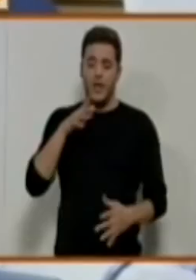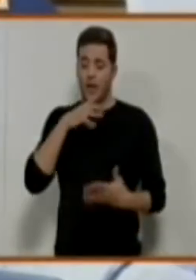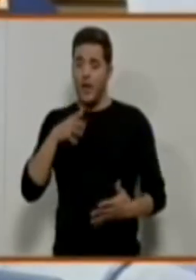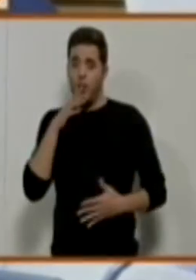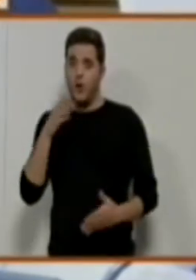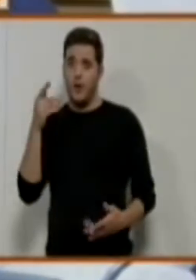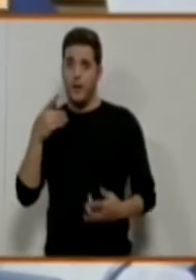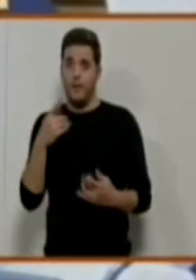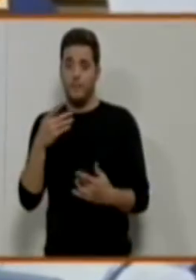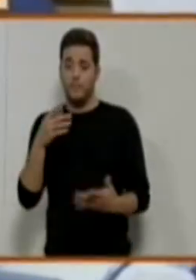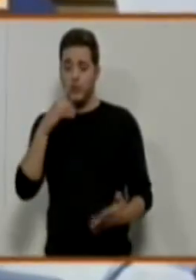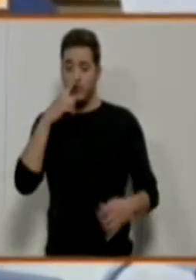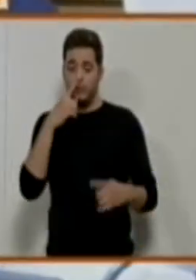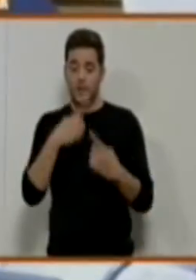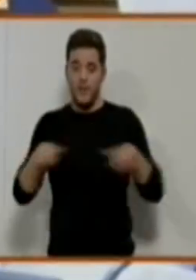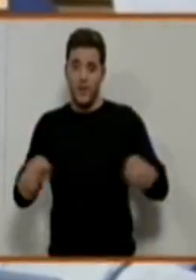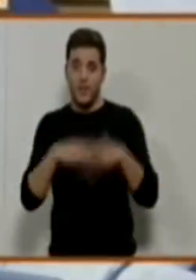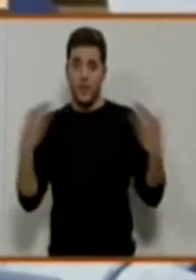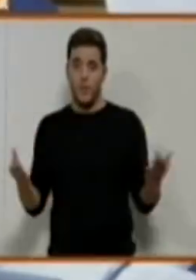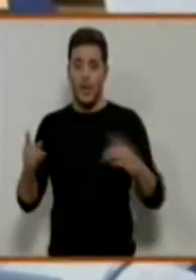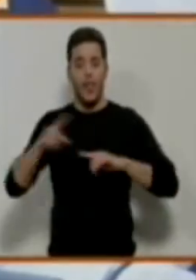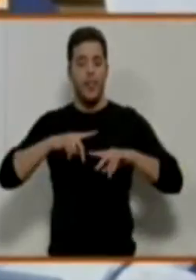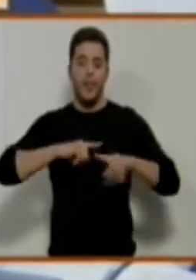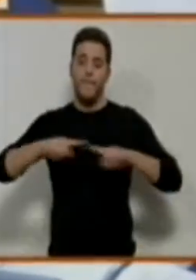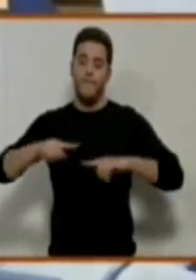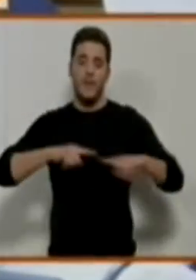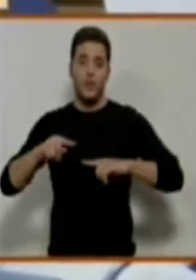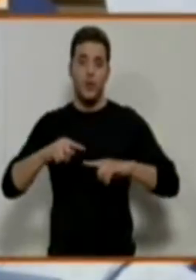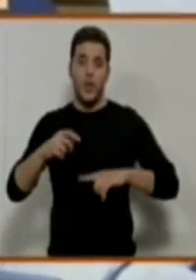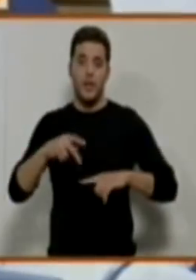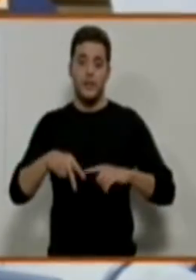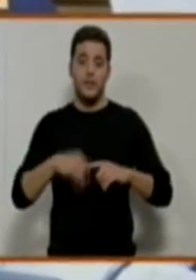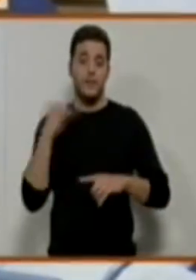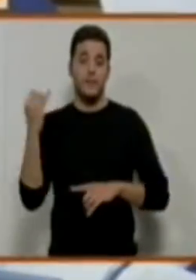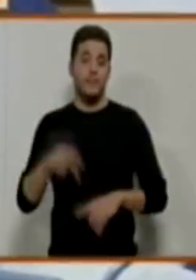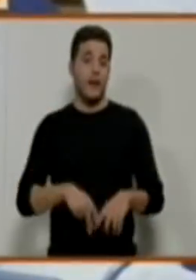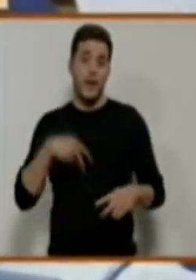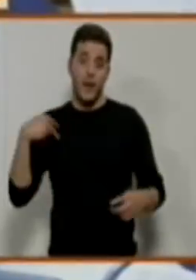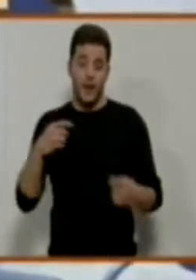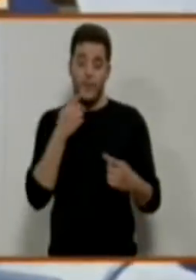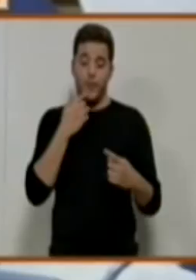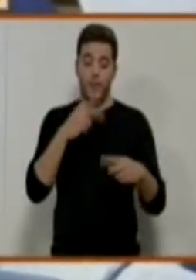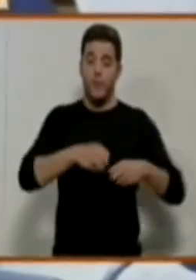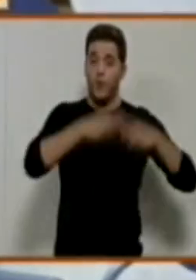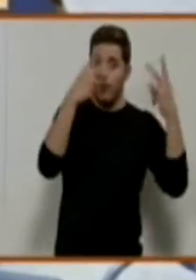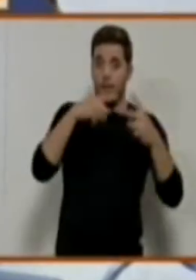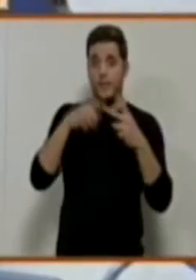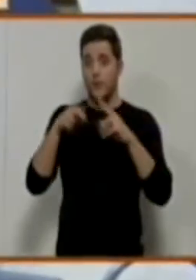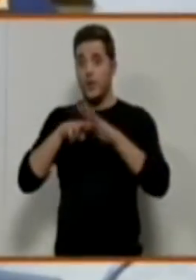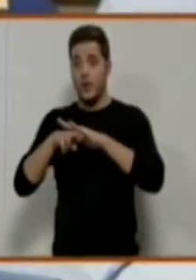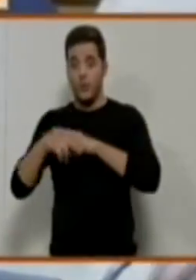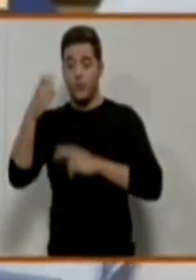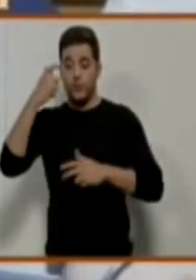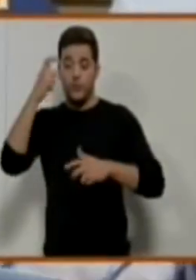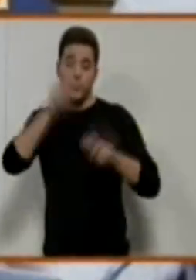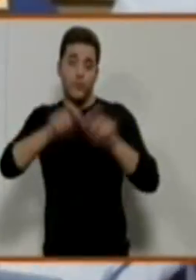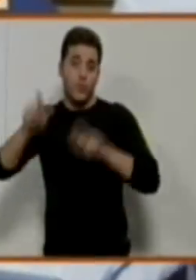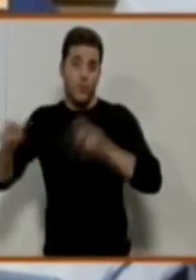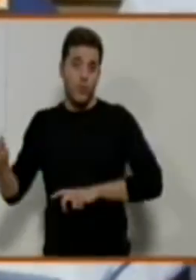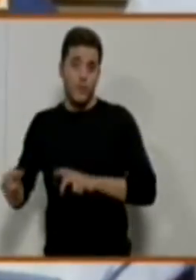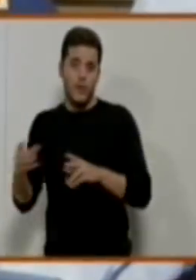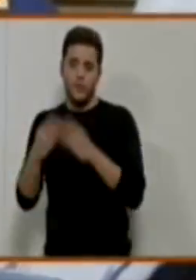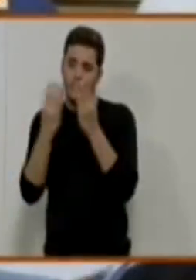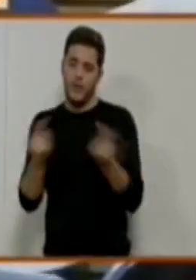órganos directivos que eran los directores generales, el de urbanismo y el de recursos humanos. Eso sí que desaparecieron de la época